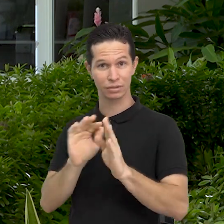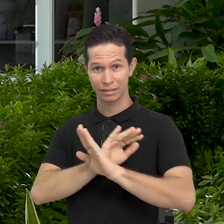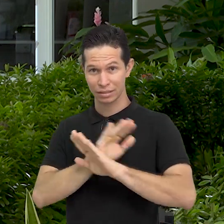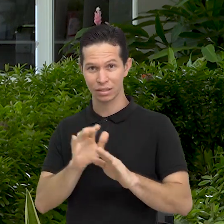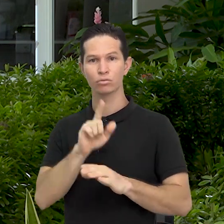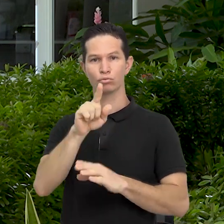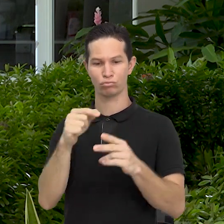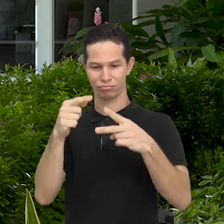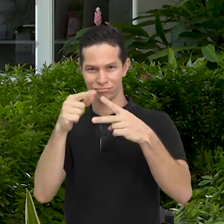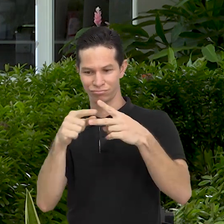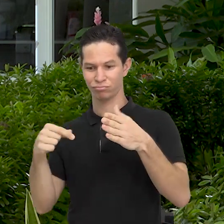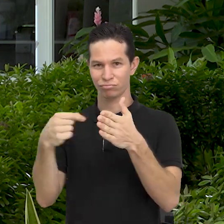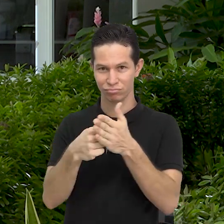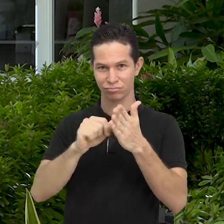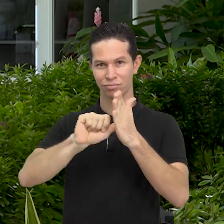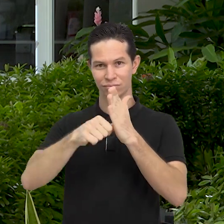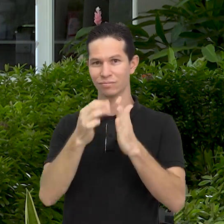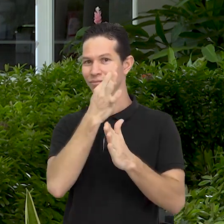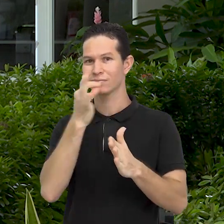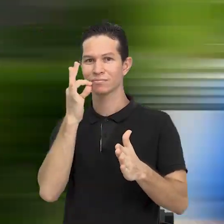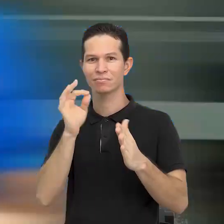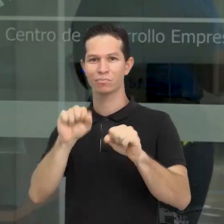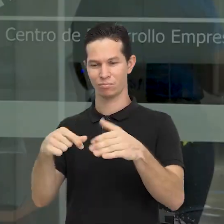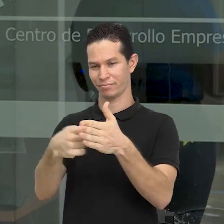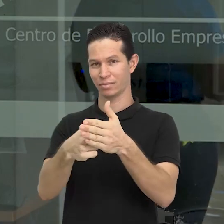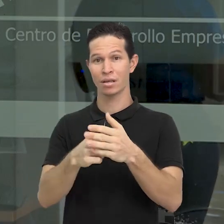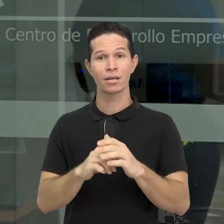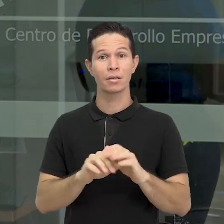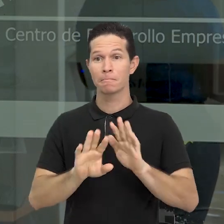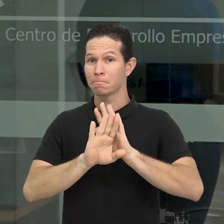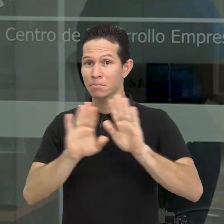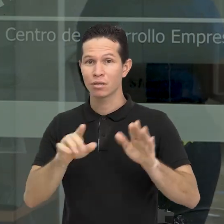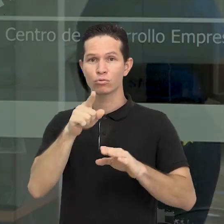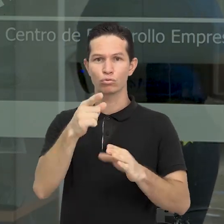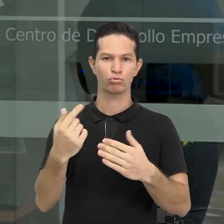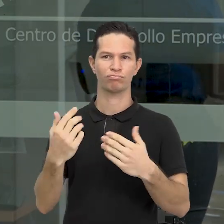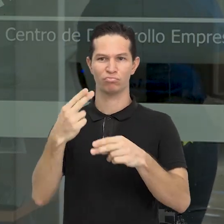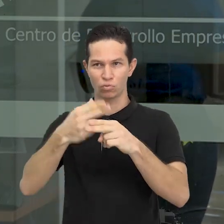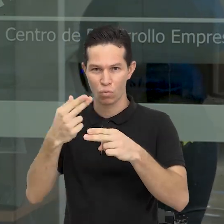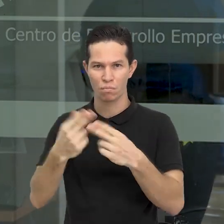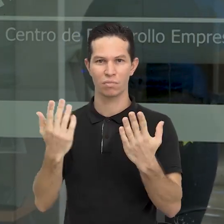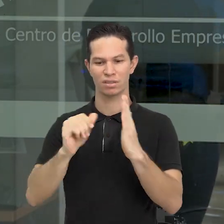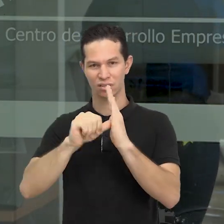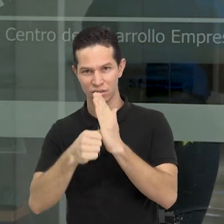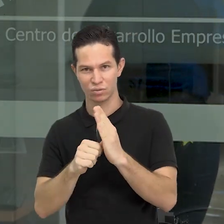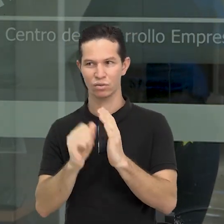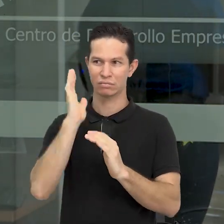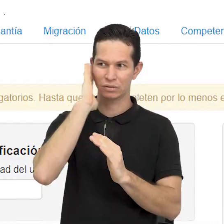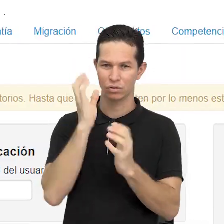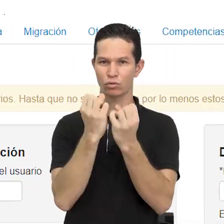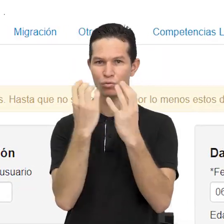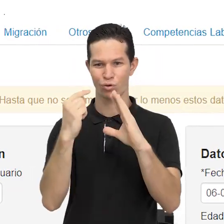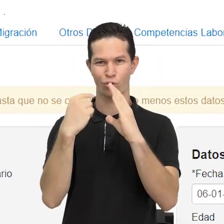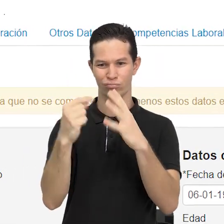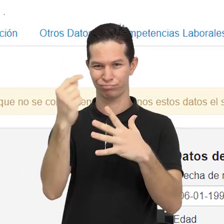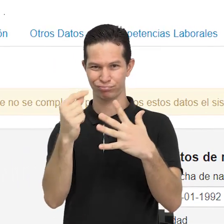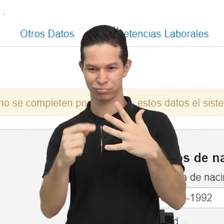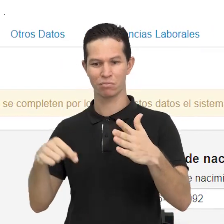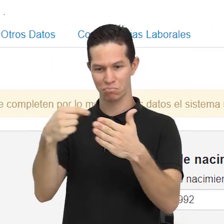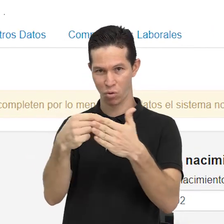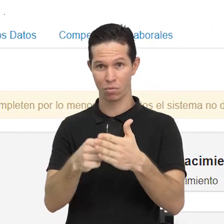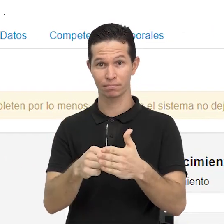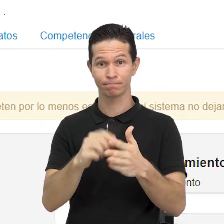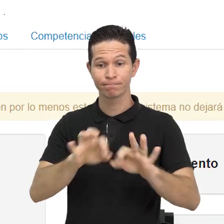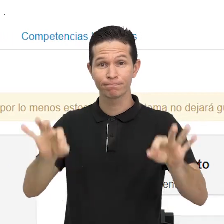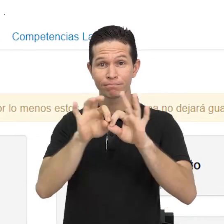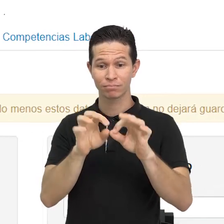inscrito, solo debes ingresar con tu usuario y contraseña. Ahora, registra tus datos básicos en la hoja de vida. Recuerda que todos